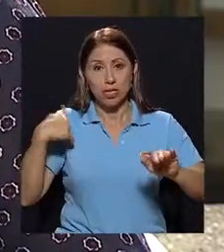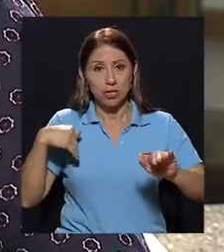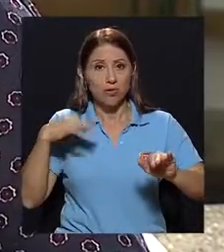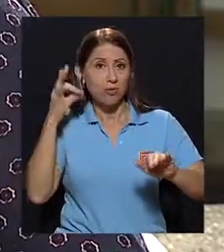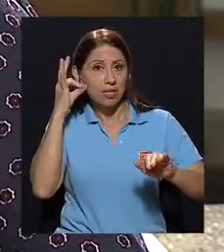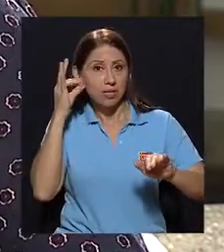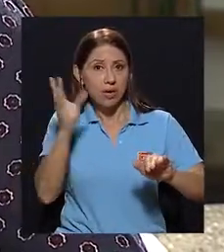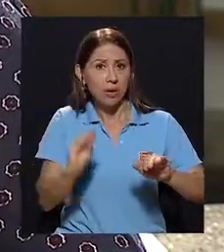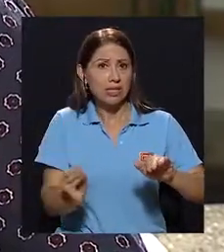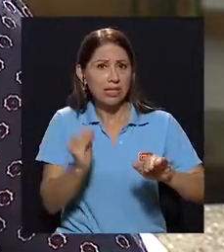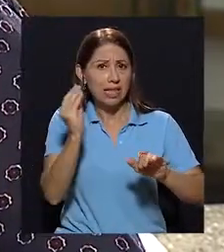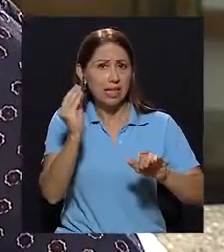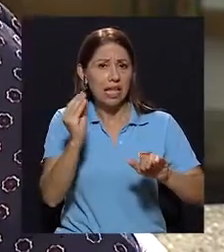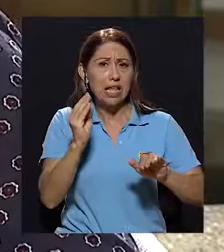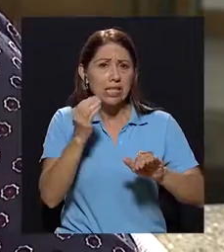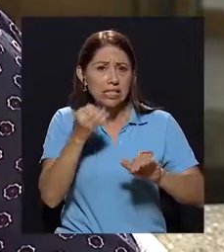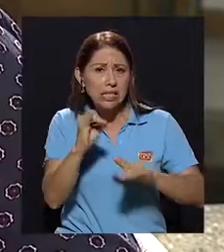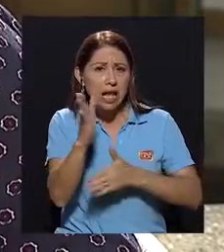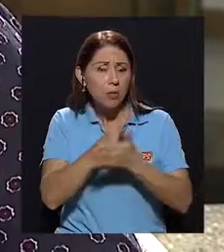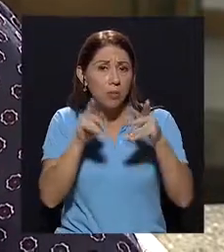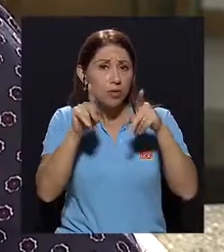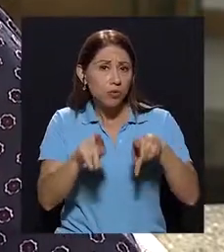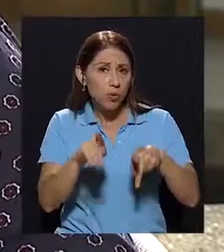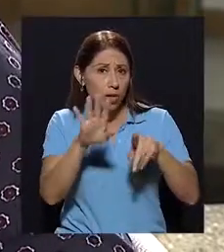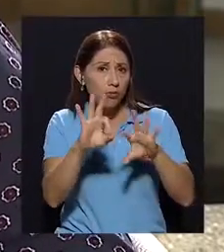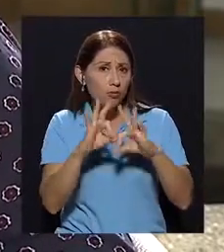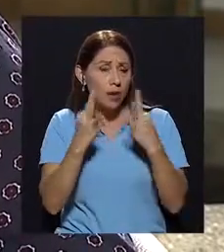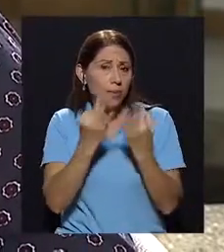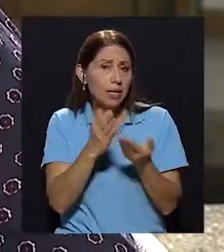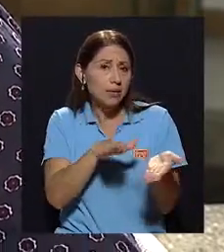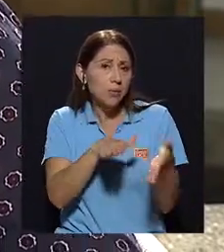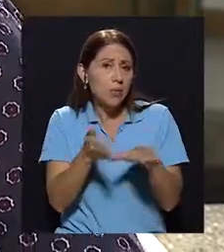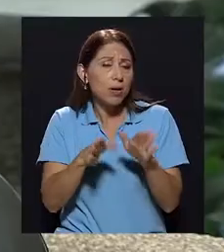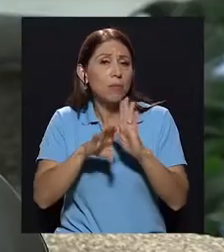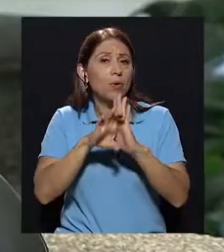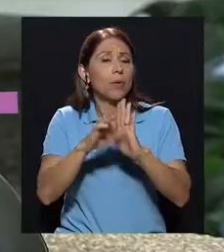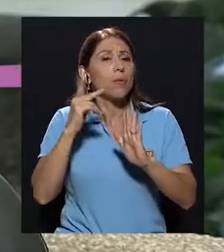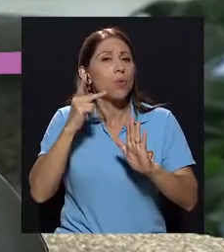niña o un adolescente la muerte de un ser querido como por ejemplo sus padres?